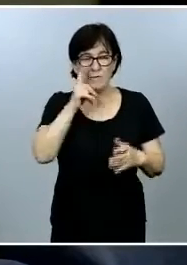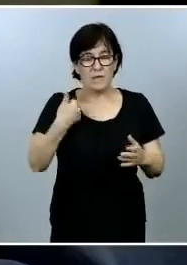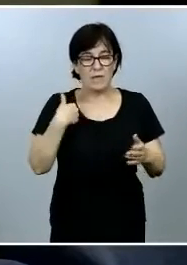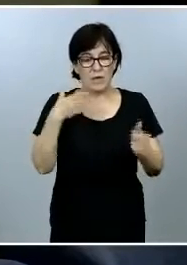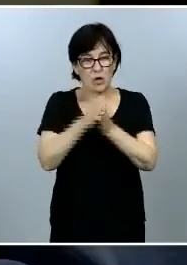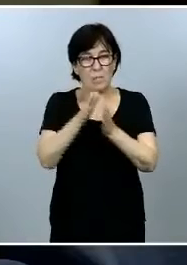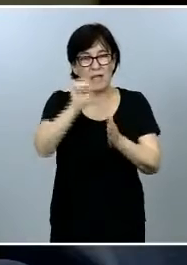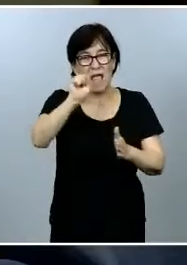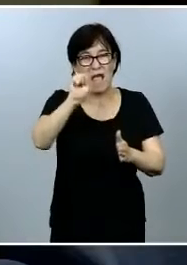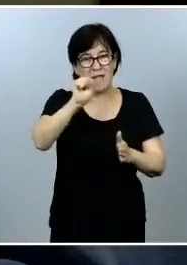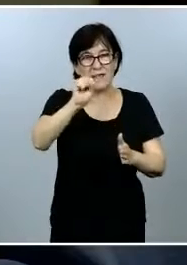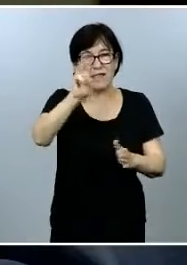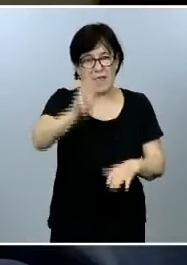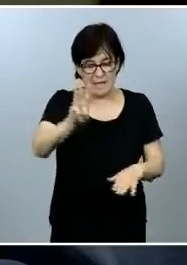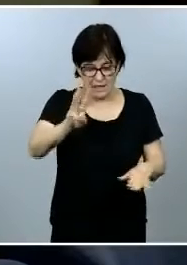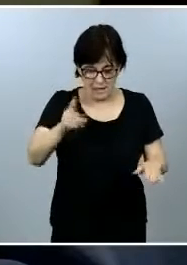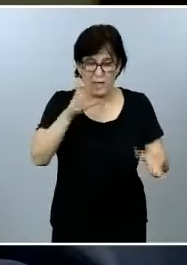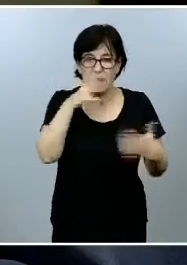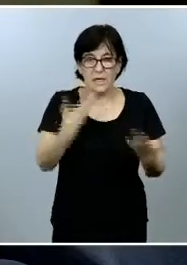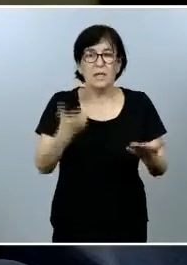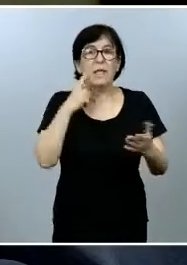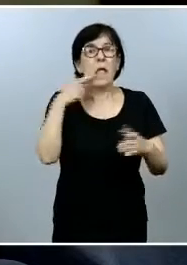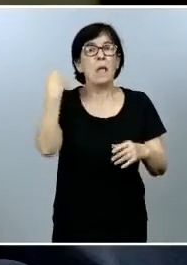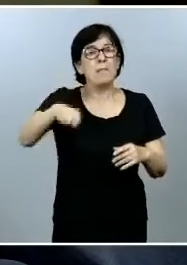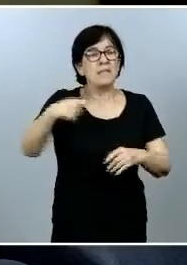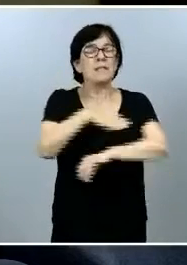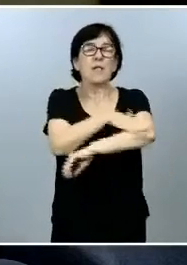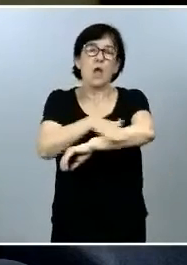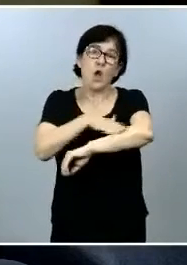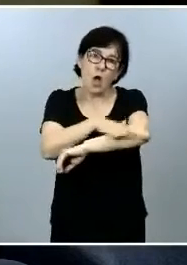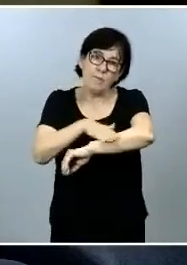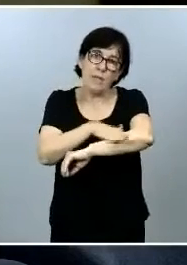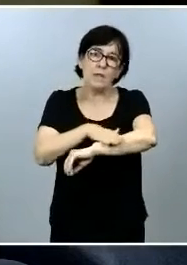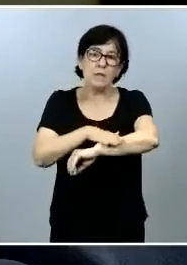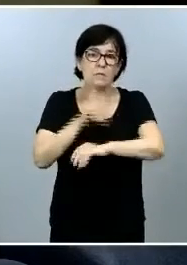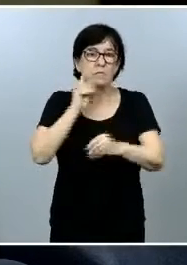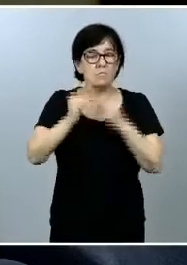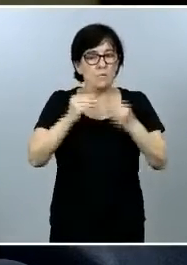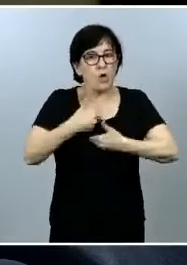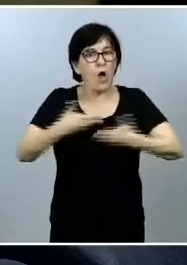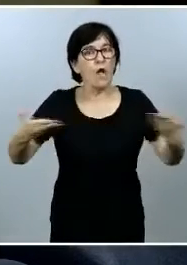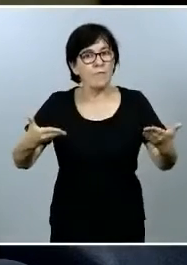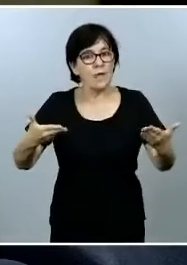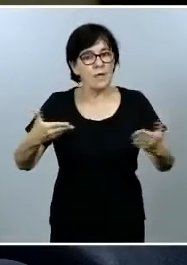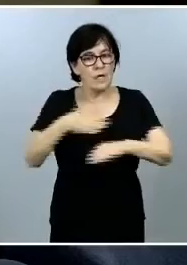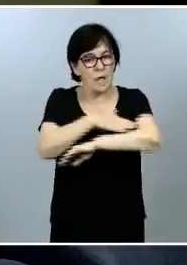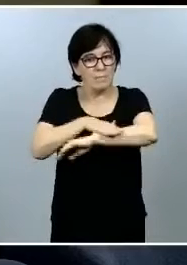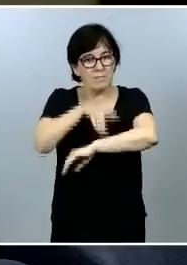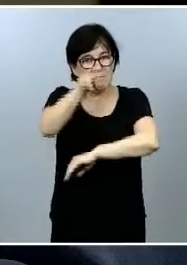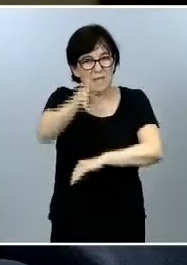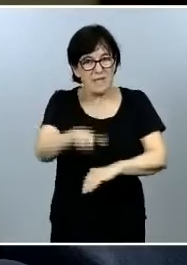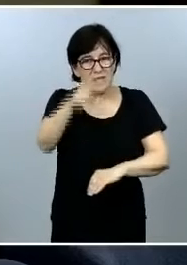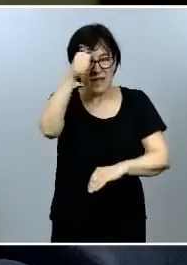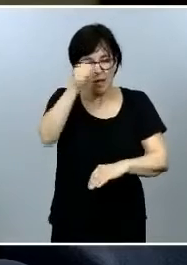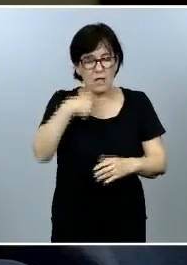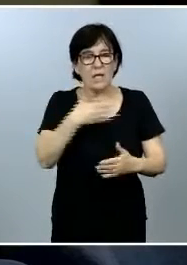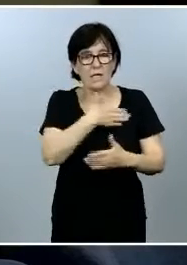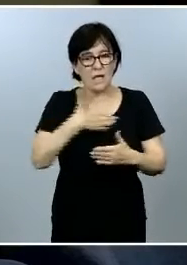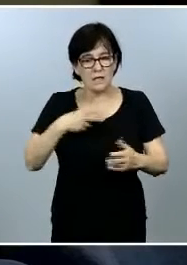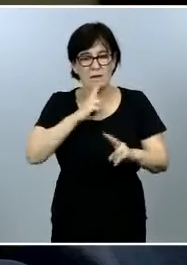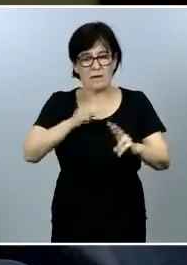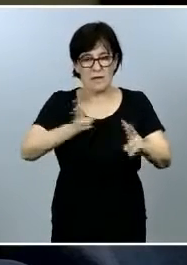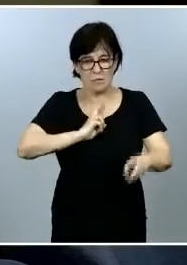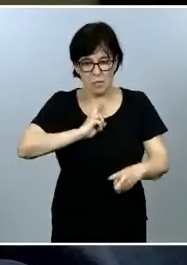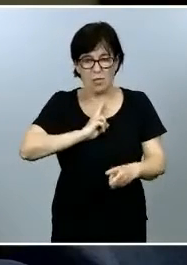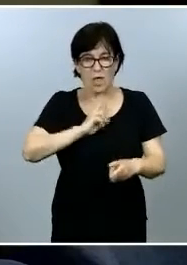preguntado por si el presidente del gobierno mantiene su confianza en el ministro yo quería que si nos podía responder a este tema